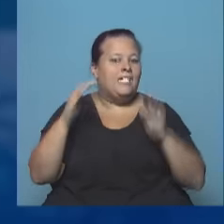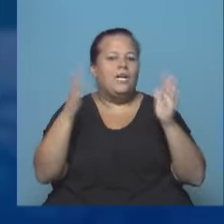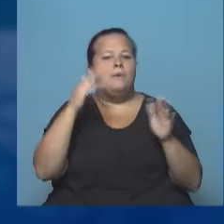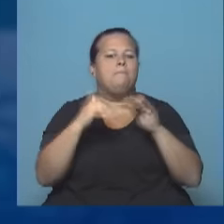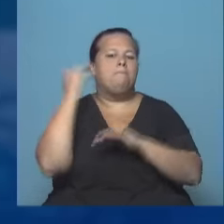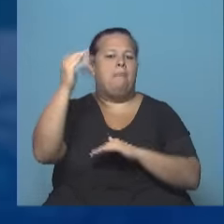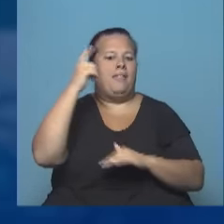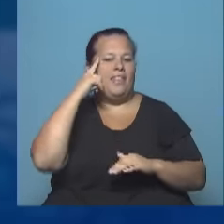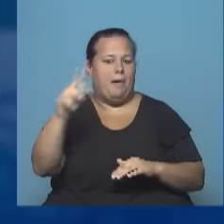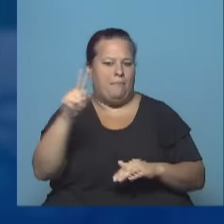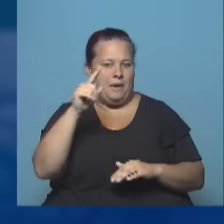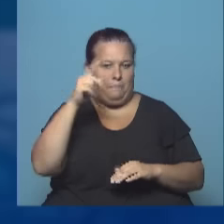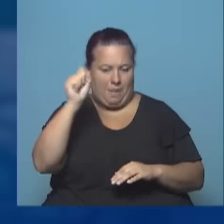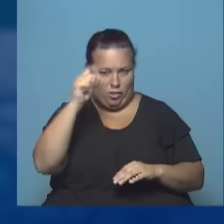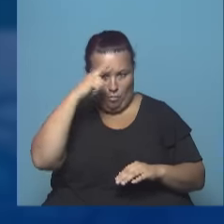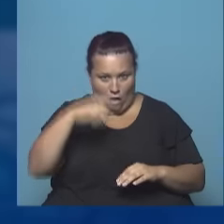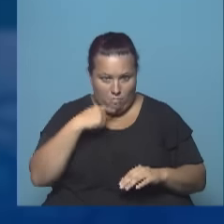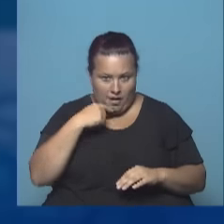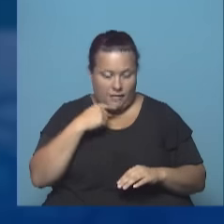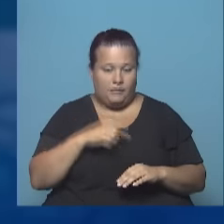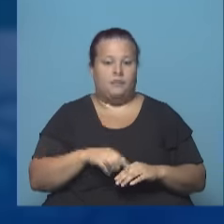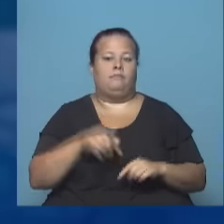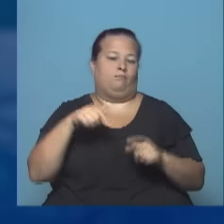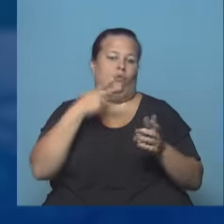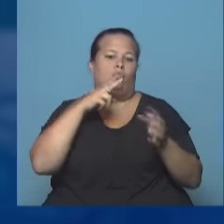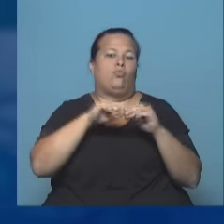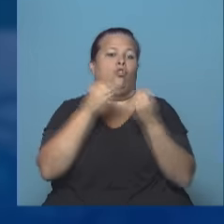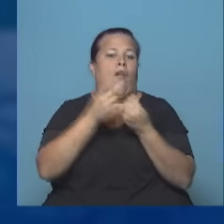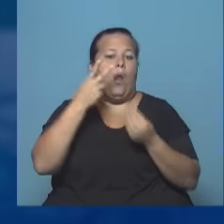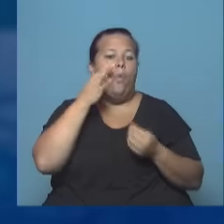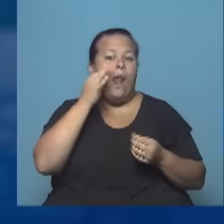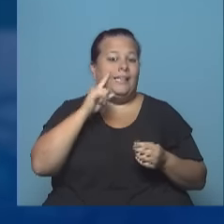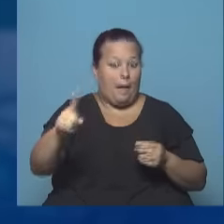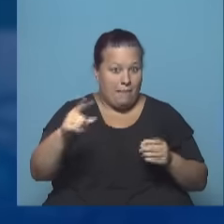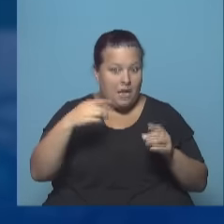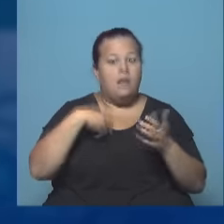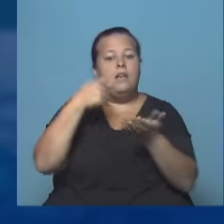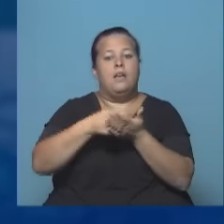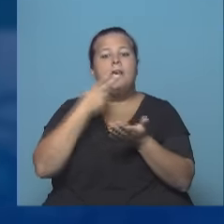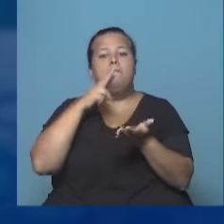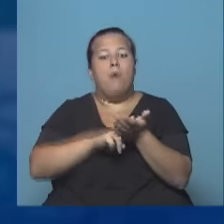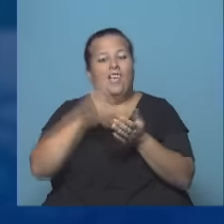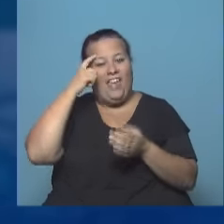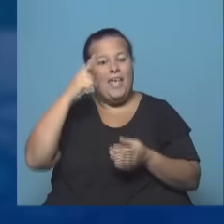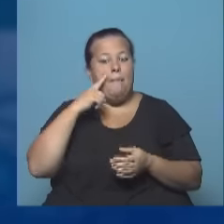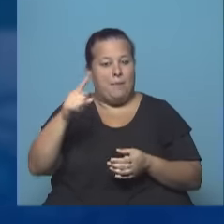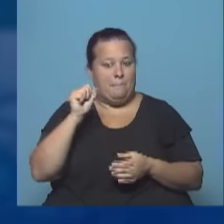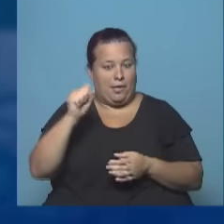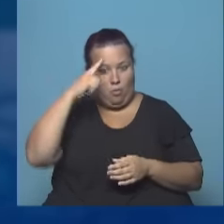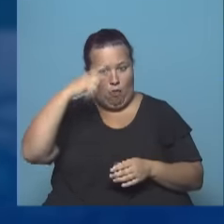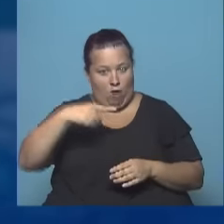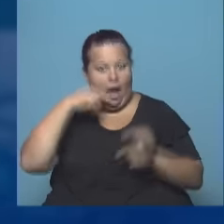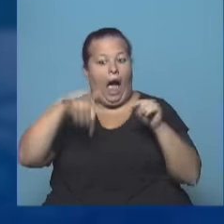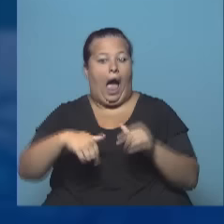valor superior a los 10.000 pesos mensuales. Un sueldo bruto de 40.000, repito, estaba pagando un impuesto de 10.000 pesos mensuales.